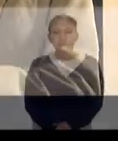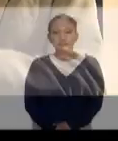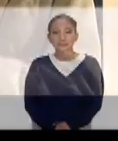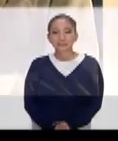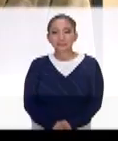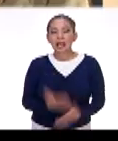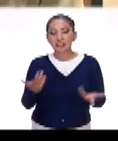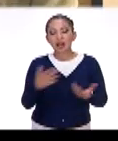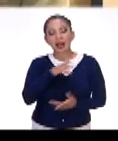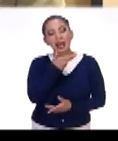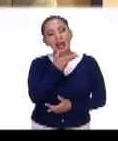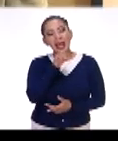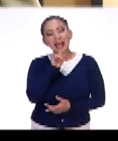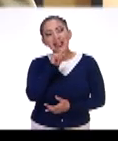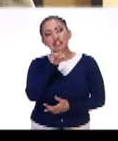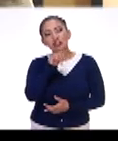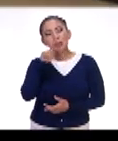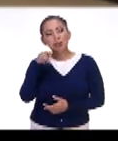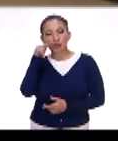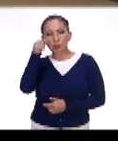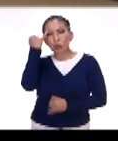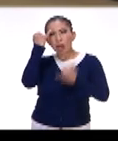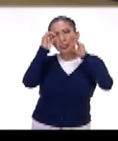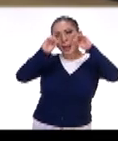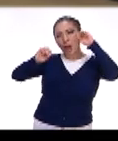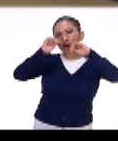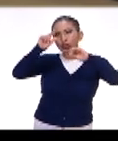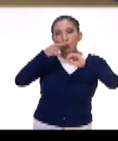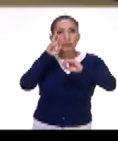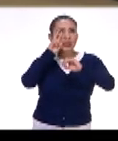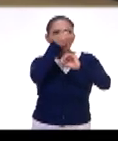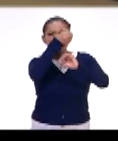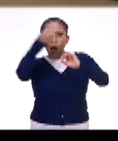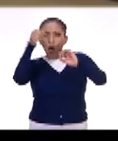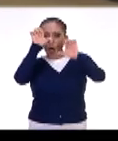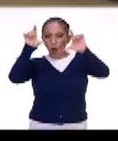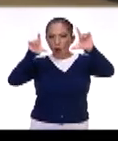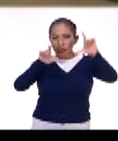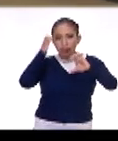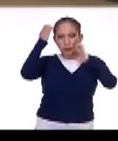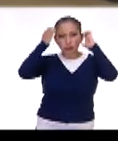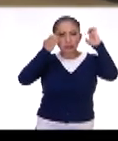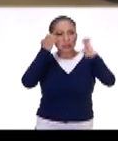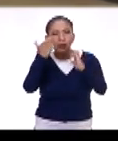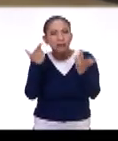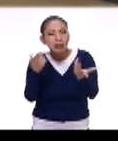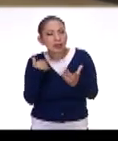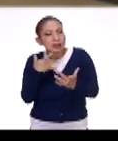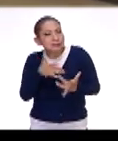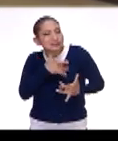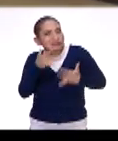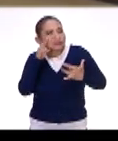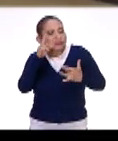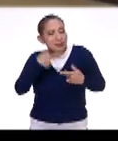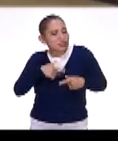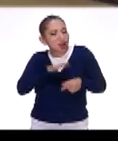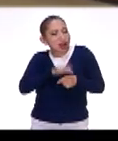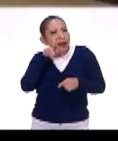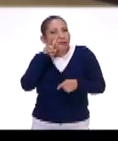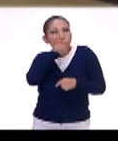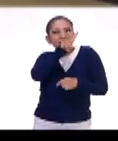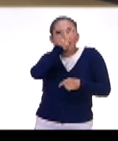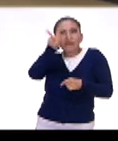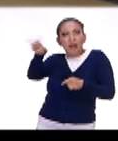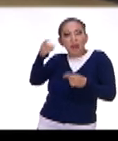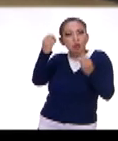Ernesto Bejarano, tú como museógrafo tuviste el montaje de los juradores de esta exposición. ¿Qué impresión te dio personalmente ver